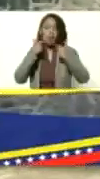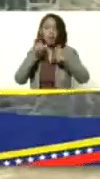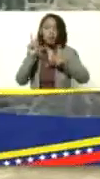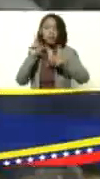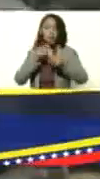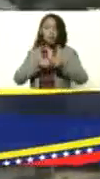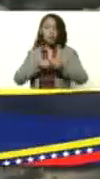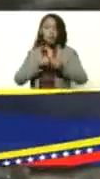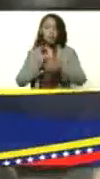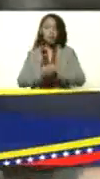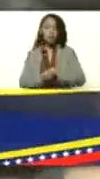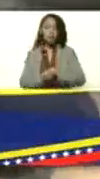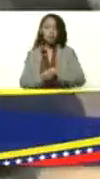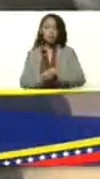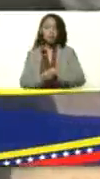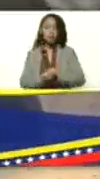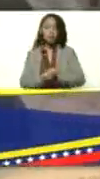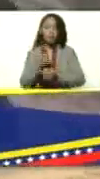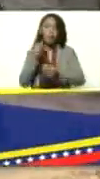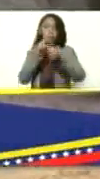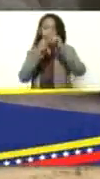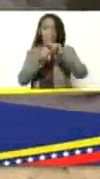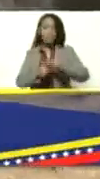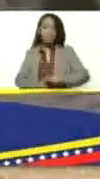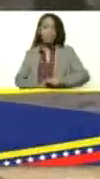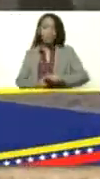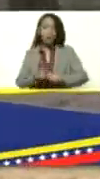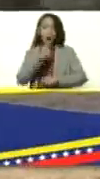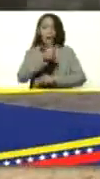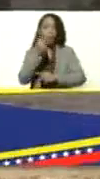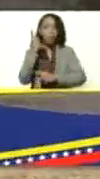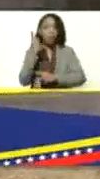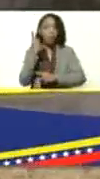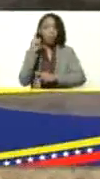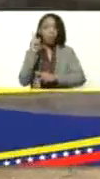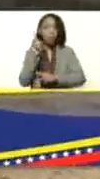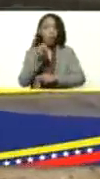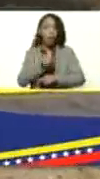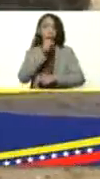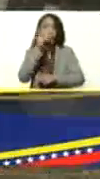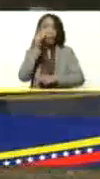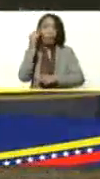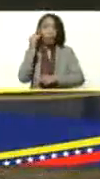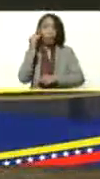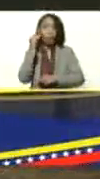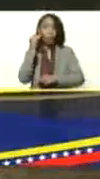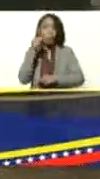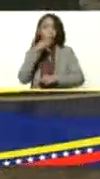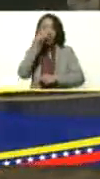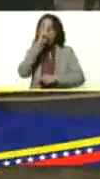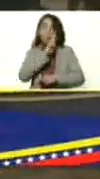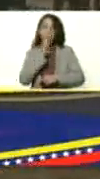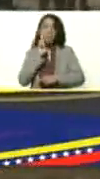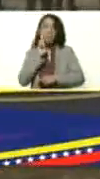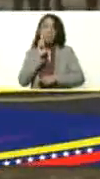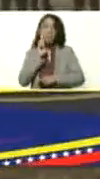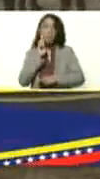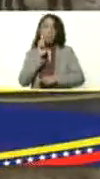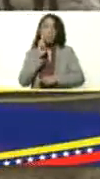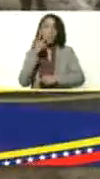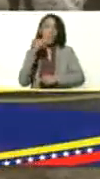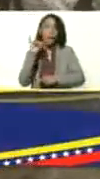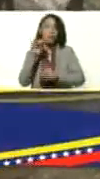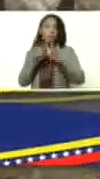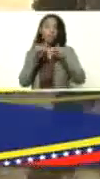decir, Sí, viene registrado cada uno de los animales donde tenemos sus abuelas, sus abuelos, sus padres, ¿ok? Y tenemos